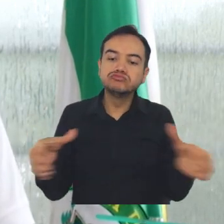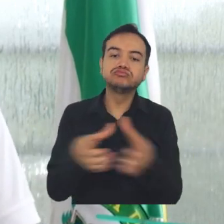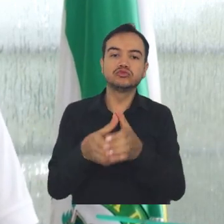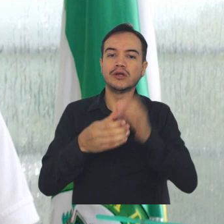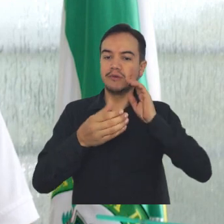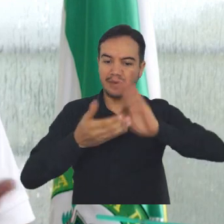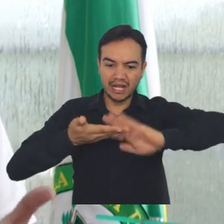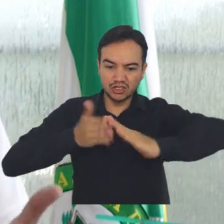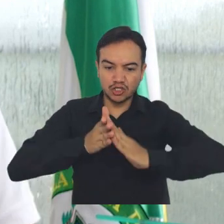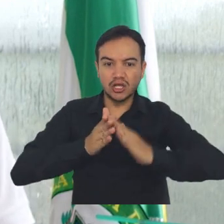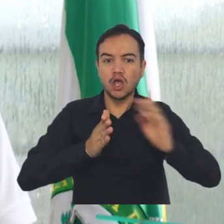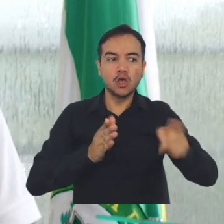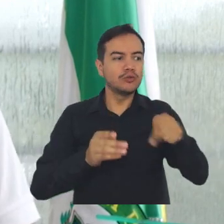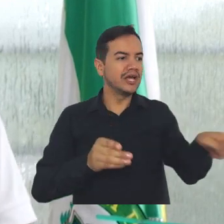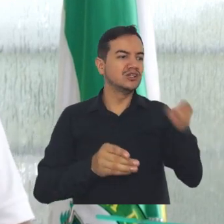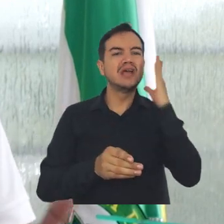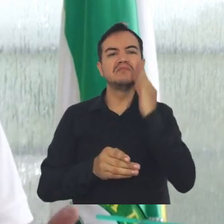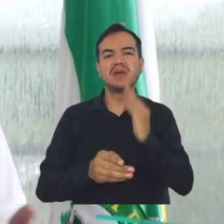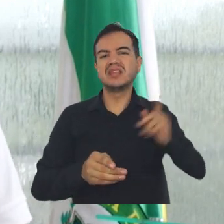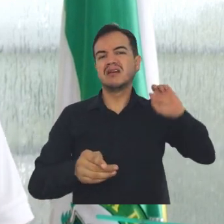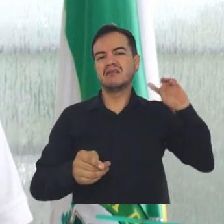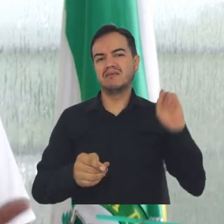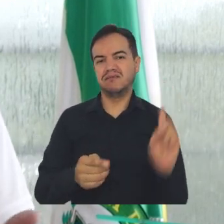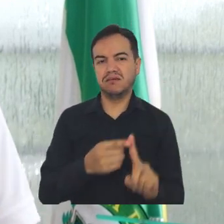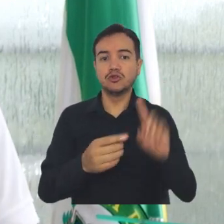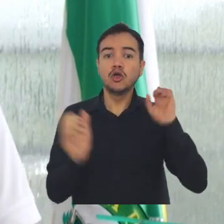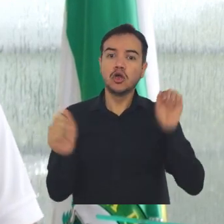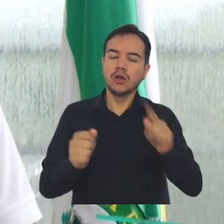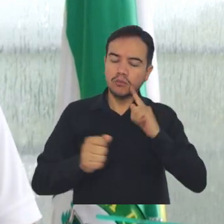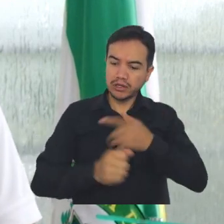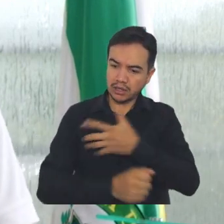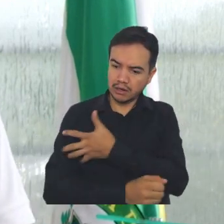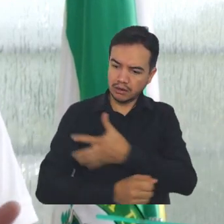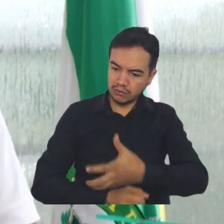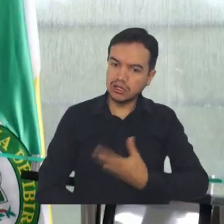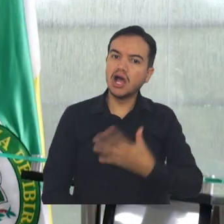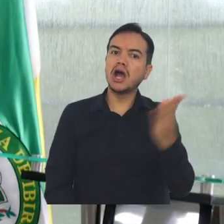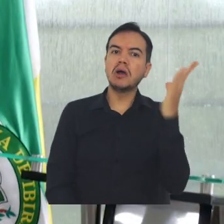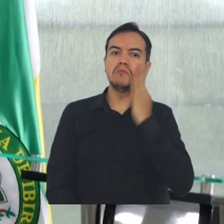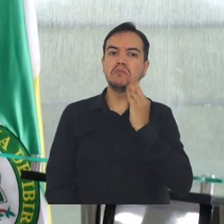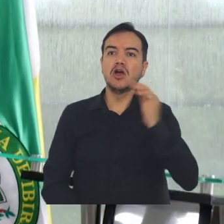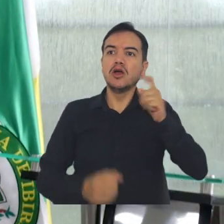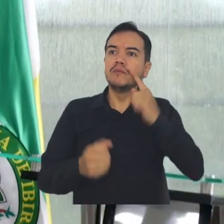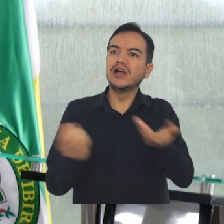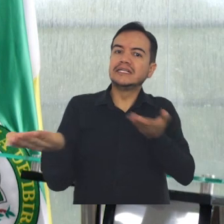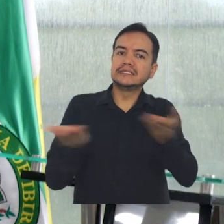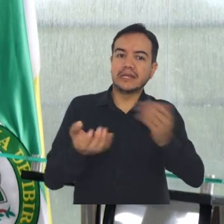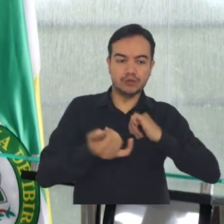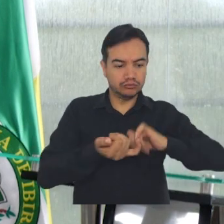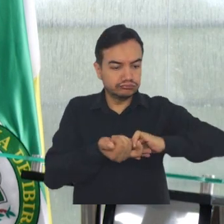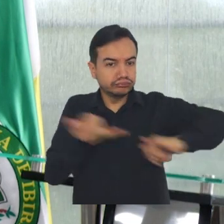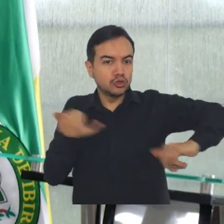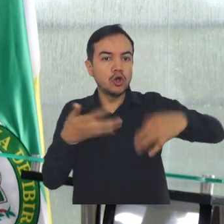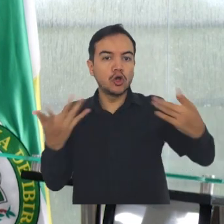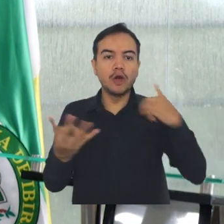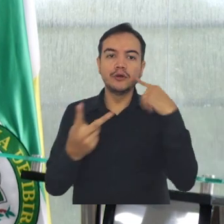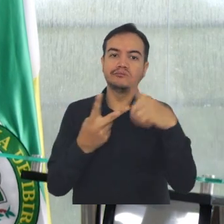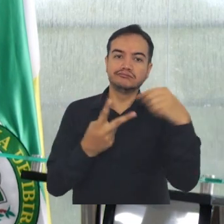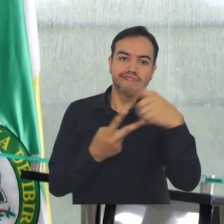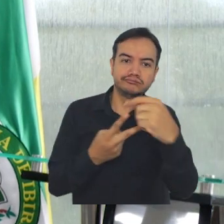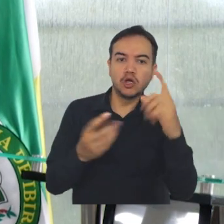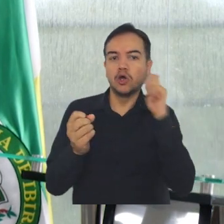fomento de la asociatividad. Hay cantidad de habilidades técnicas acumuladas en muchos años de experiencia del trabajo que pueden luego convertirse en capacidades para